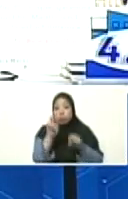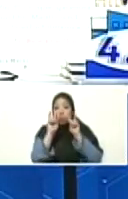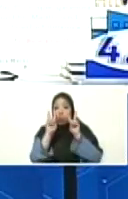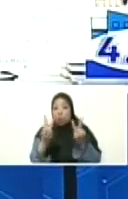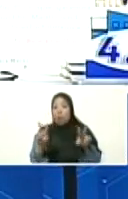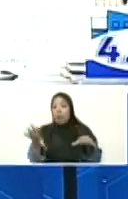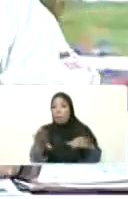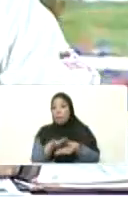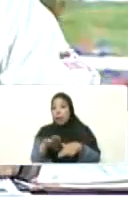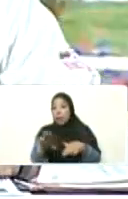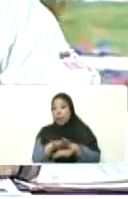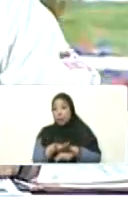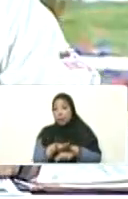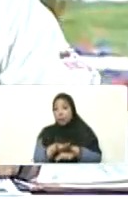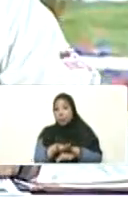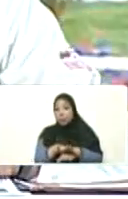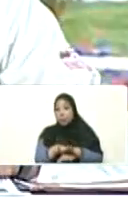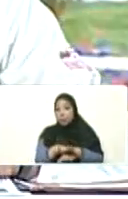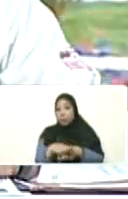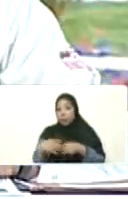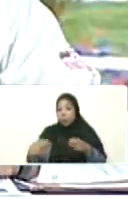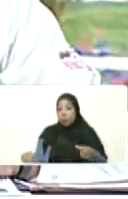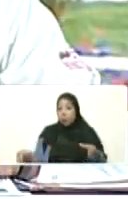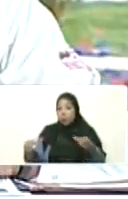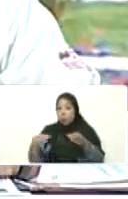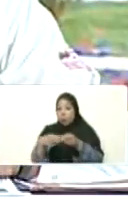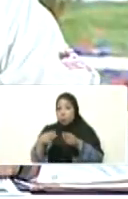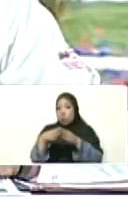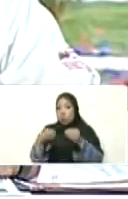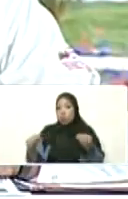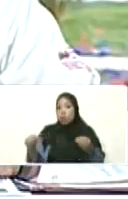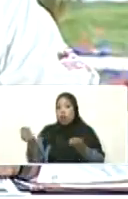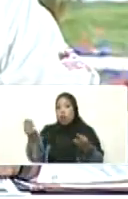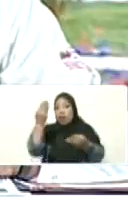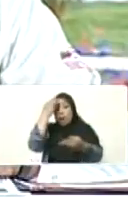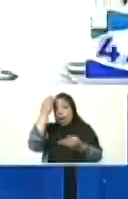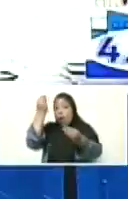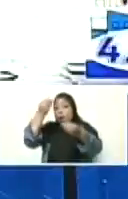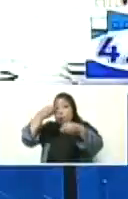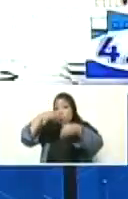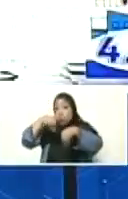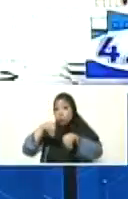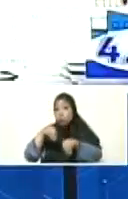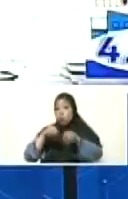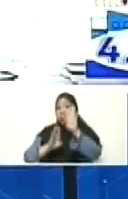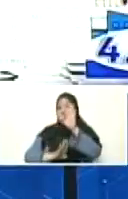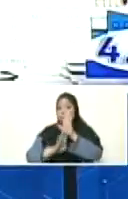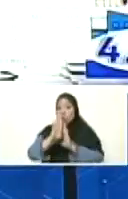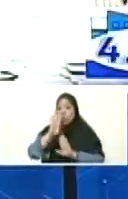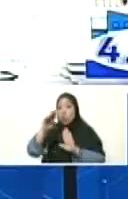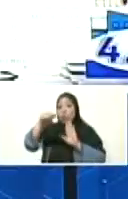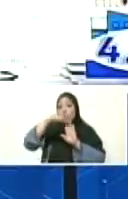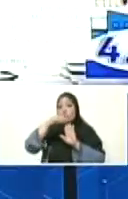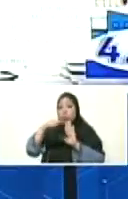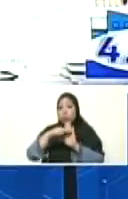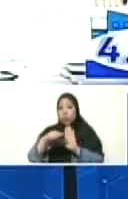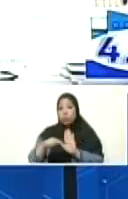martes. Estuvimos reunidos y bueno, todo lo que acordamos está en este momento desarrollando y cumpliendo.